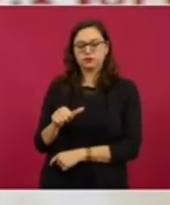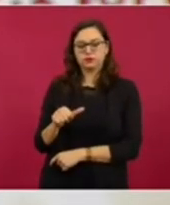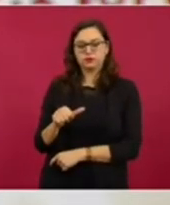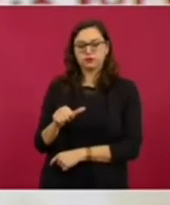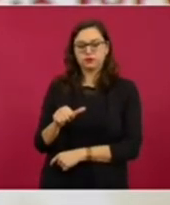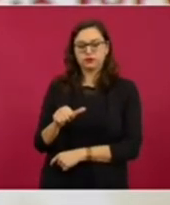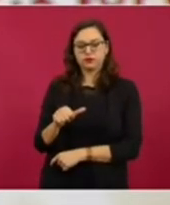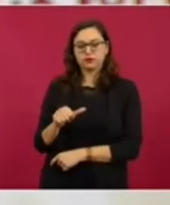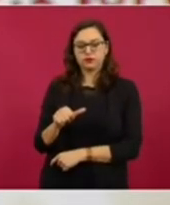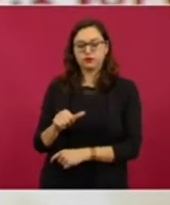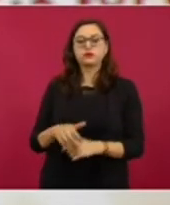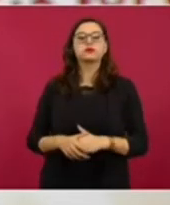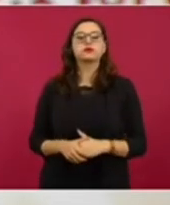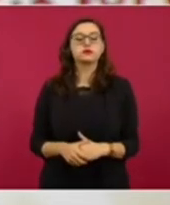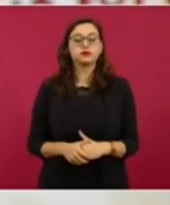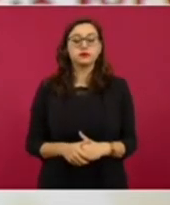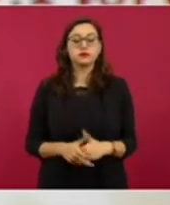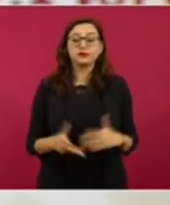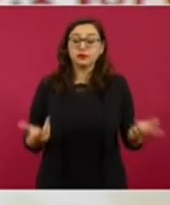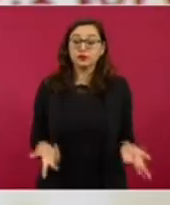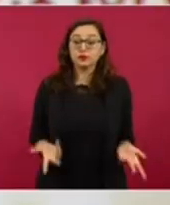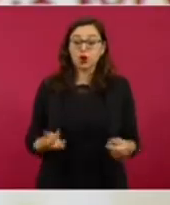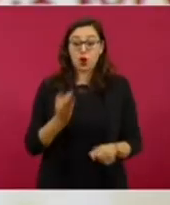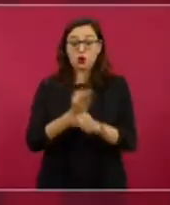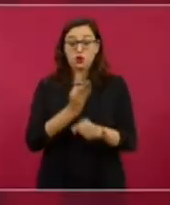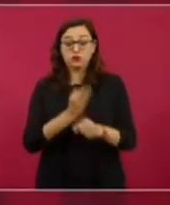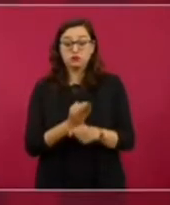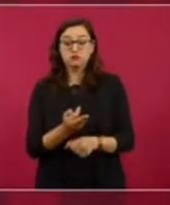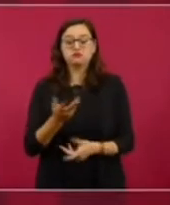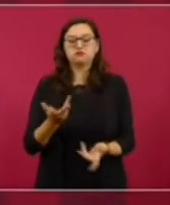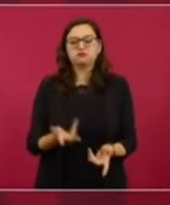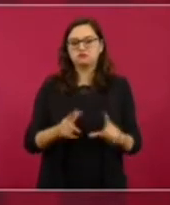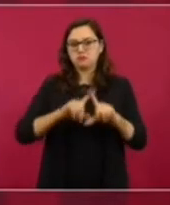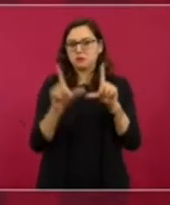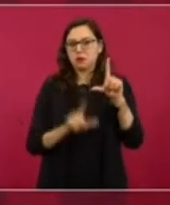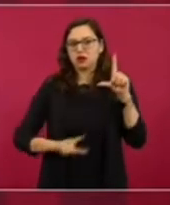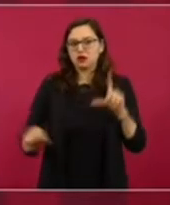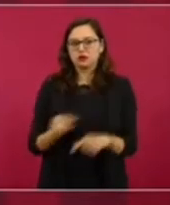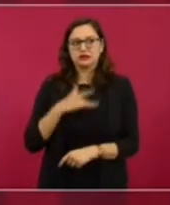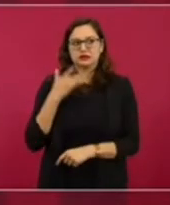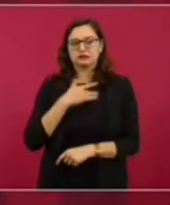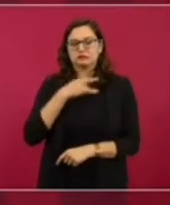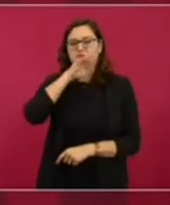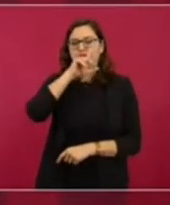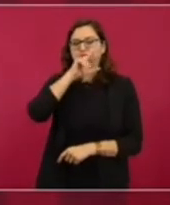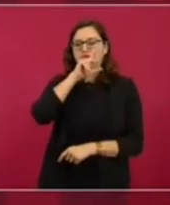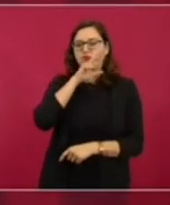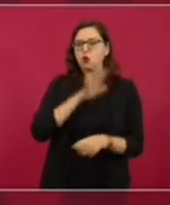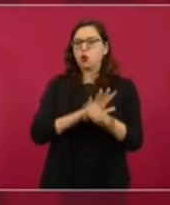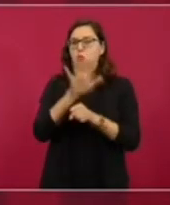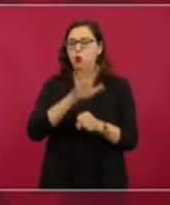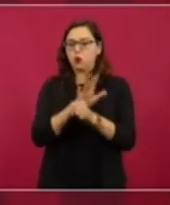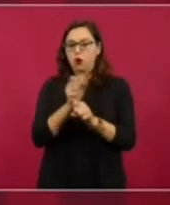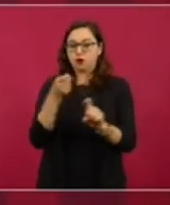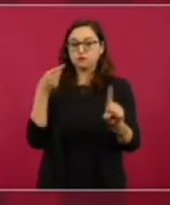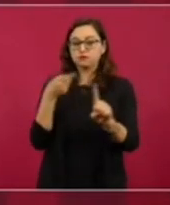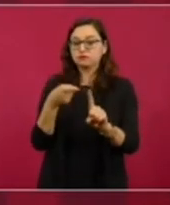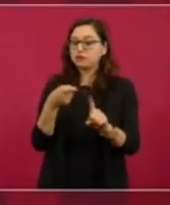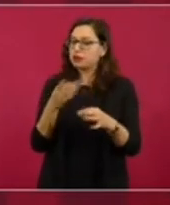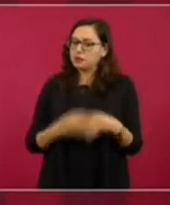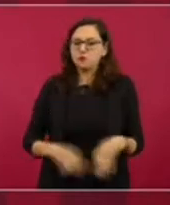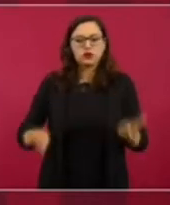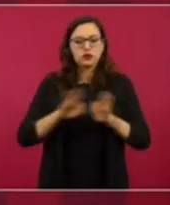¿Qué es la principal preocupación que México tiene ahorita o qué es lo que estamos promoviendo? La ayuda